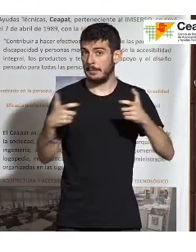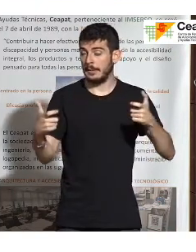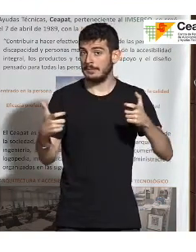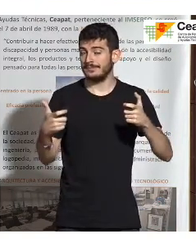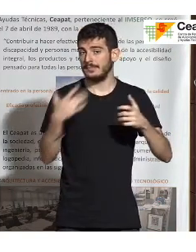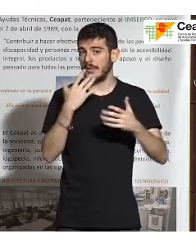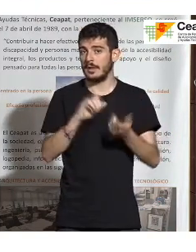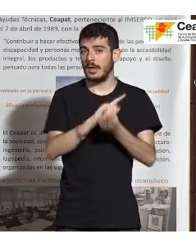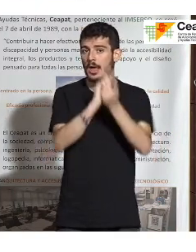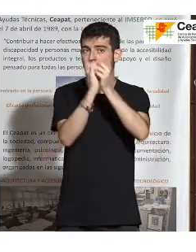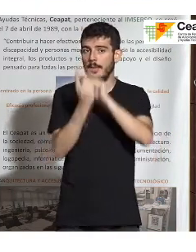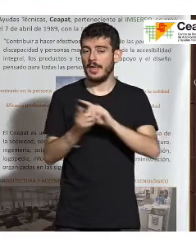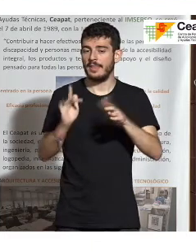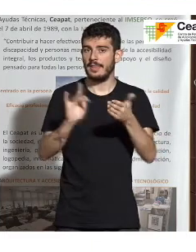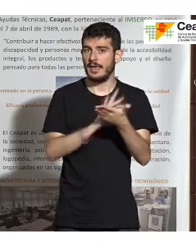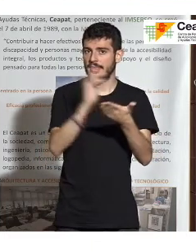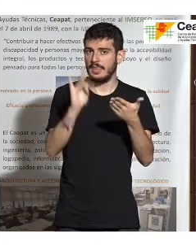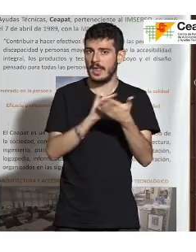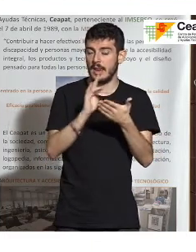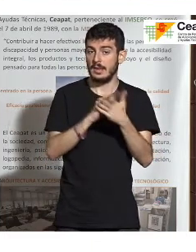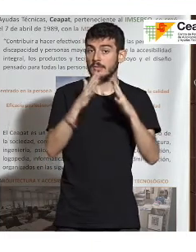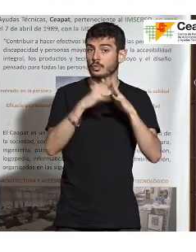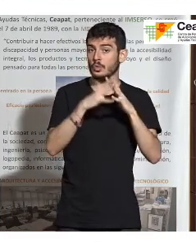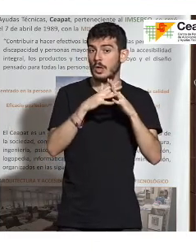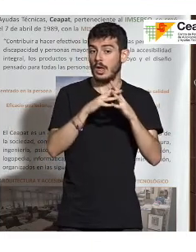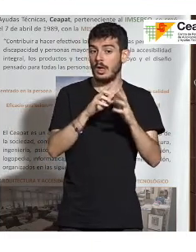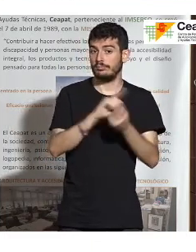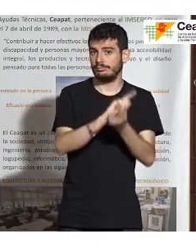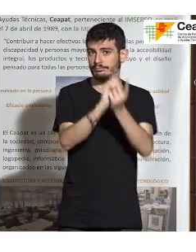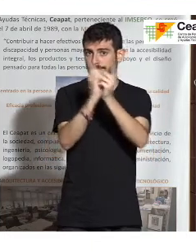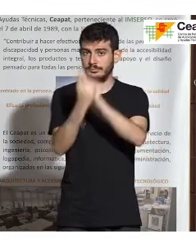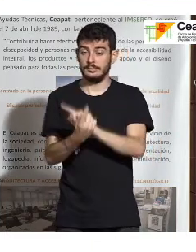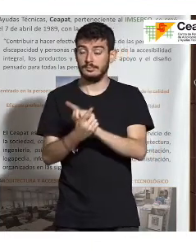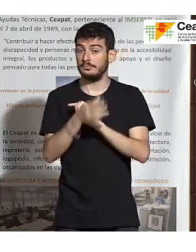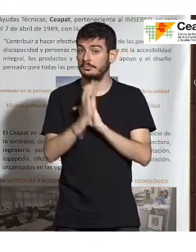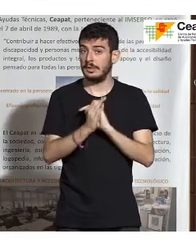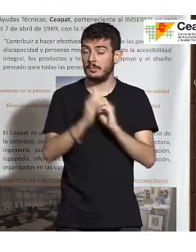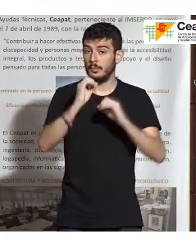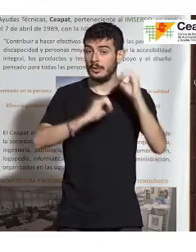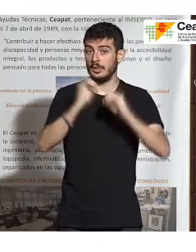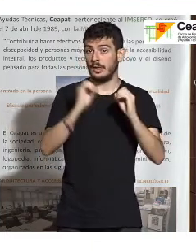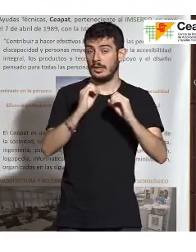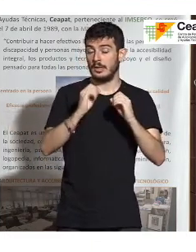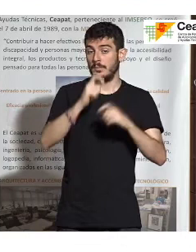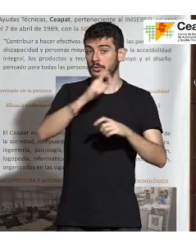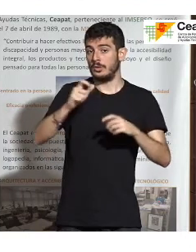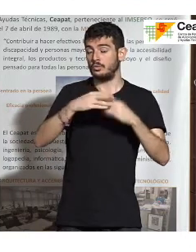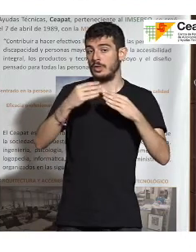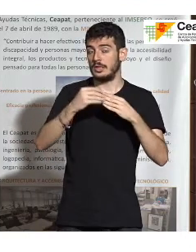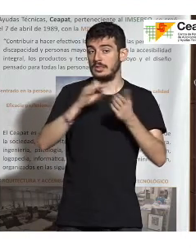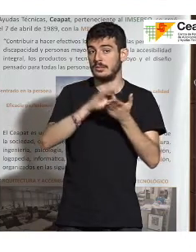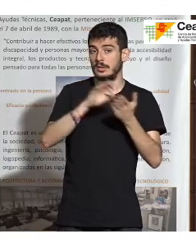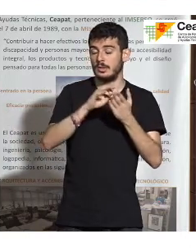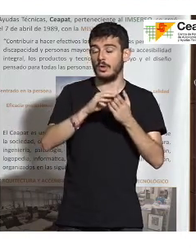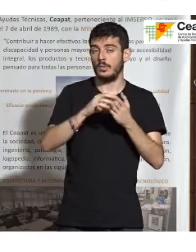digitalizando y las infraestructuras van cambiando. Bien, es cierto que la mayoría, el porcentaje más alto de personas usuarias del servicio, siguen